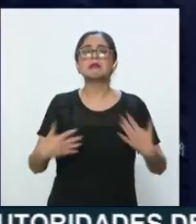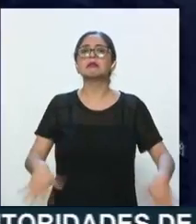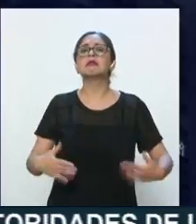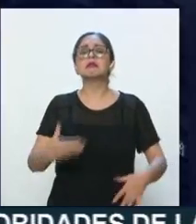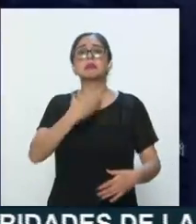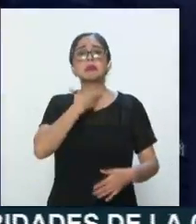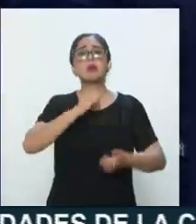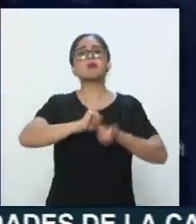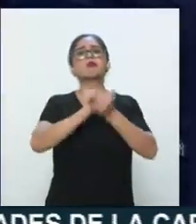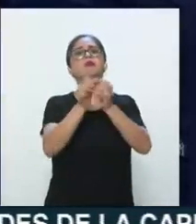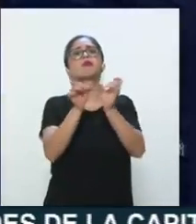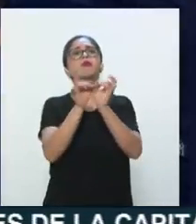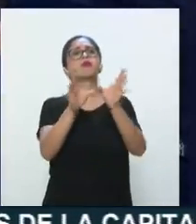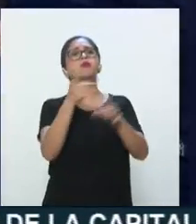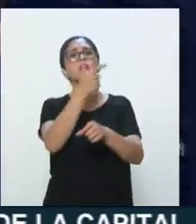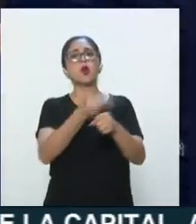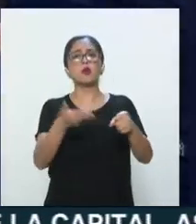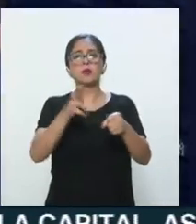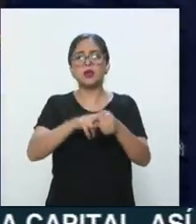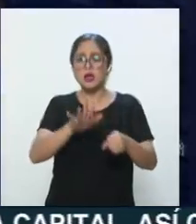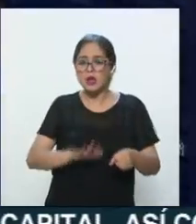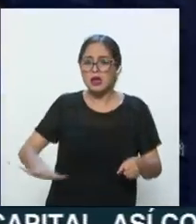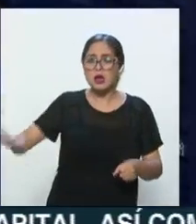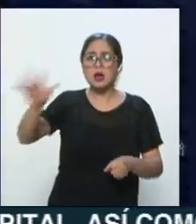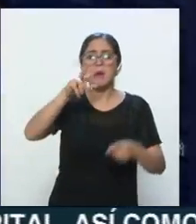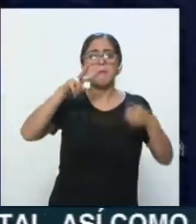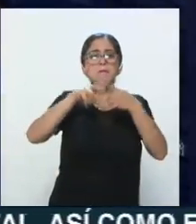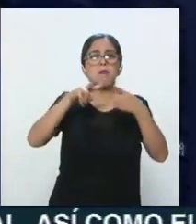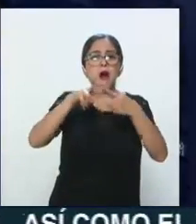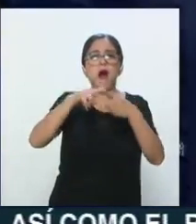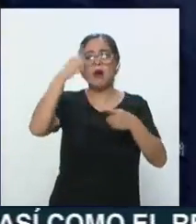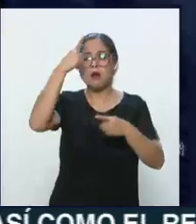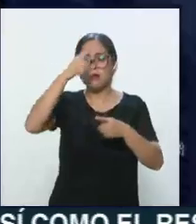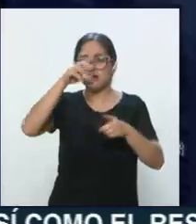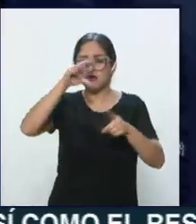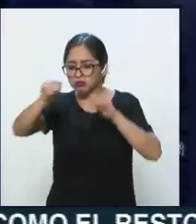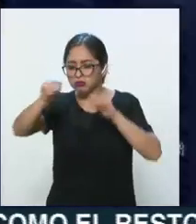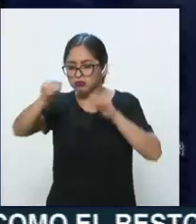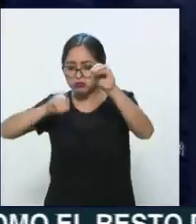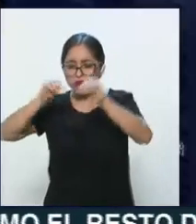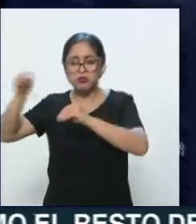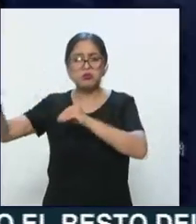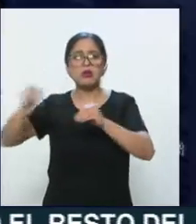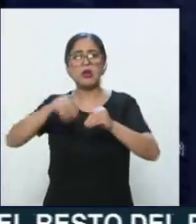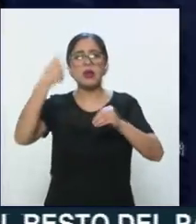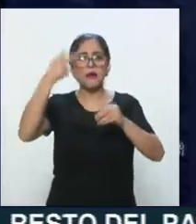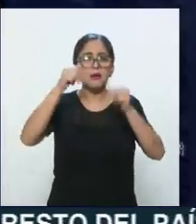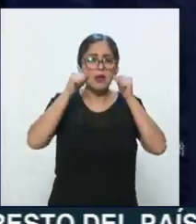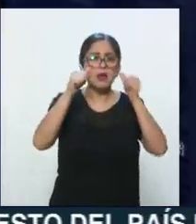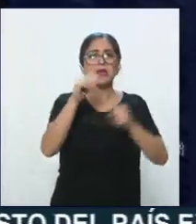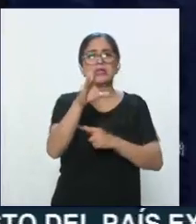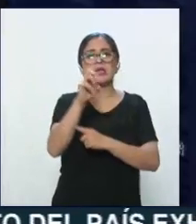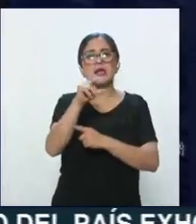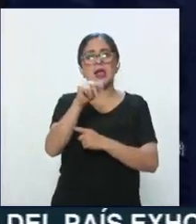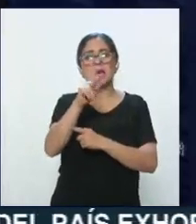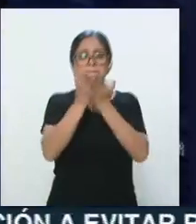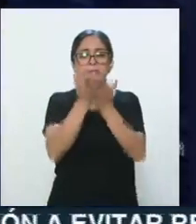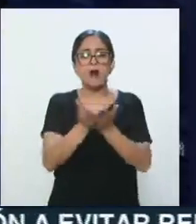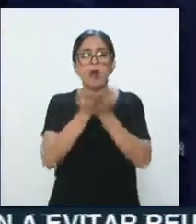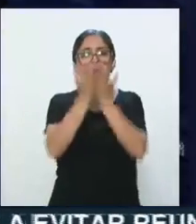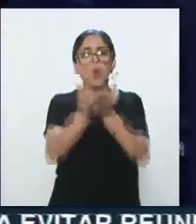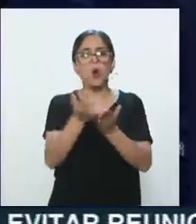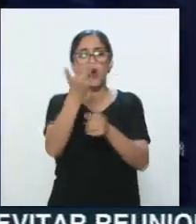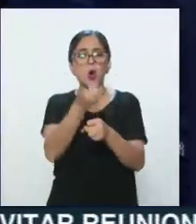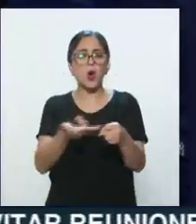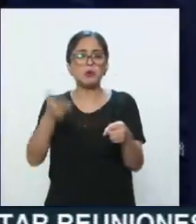Manzana se convirtió en un hospital al aire libre con un pabellón para atender pacientes en Central Park, un hospital improvisado en un